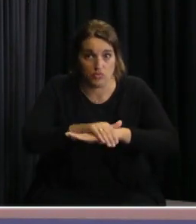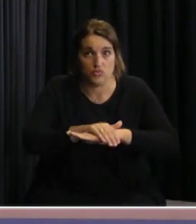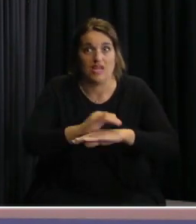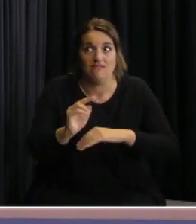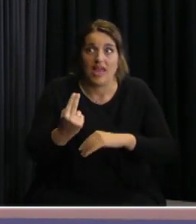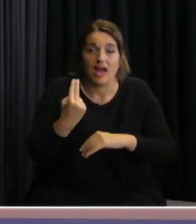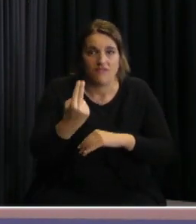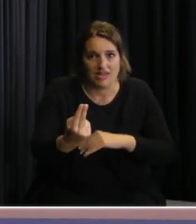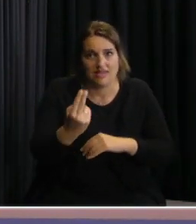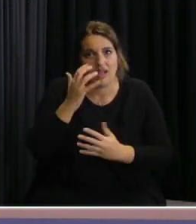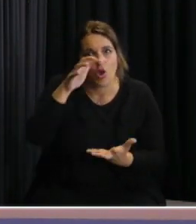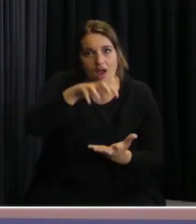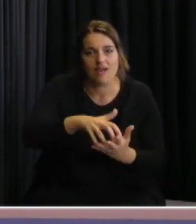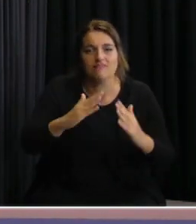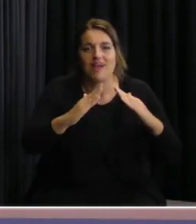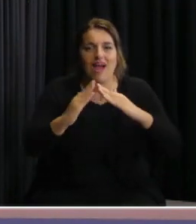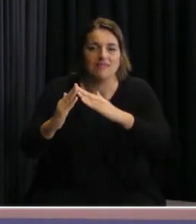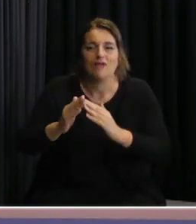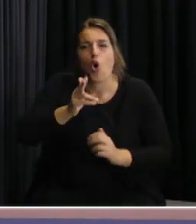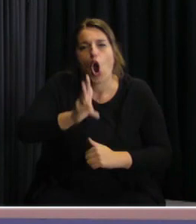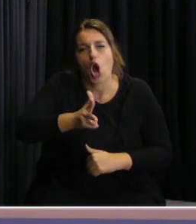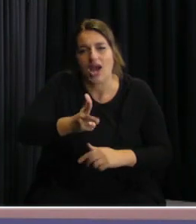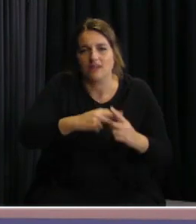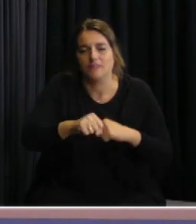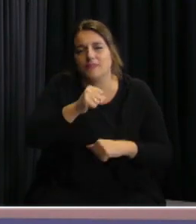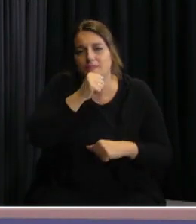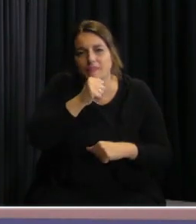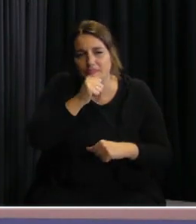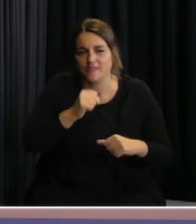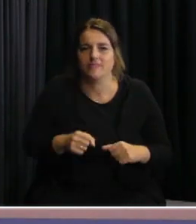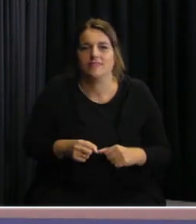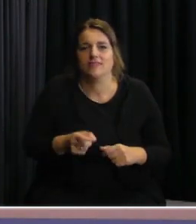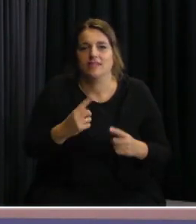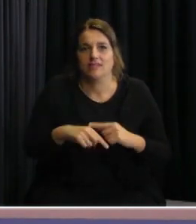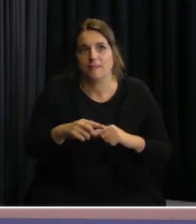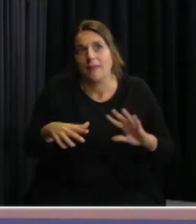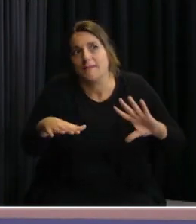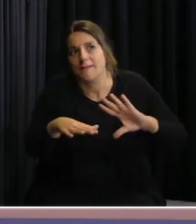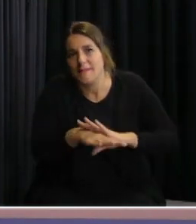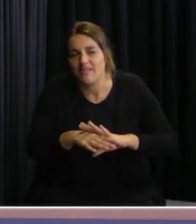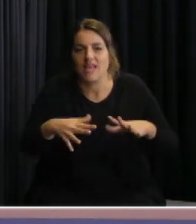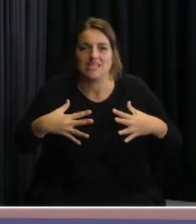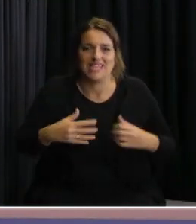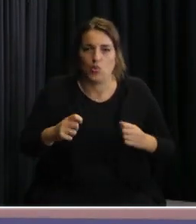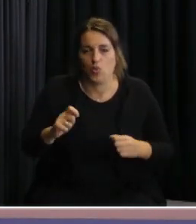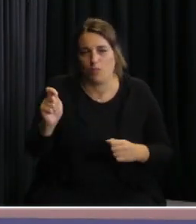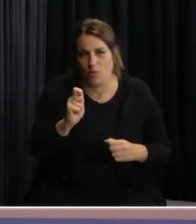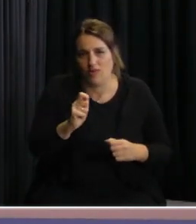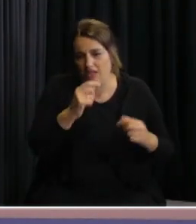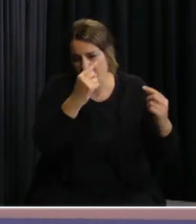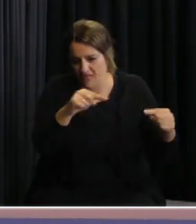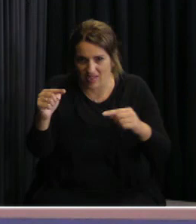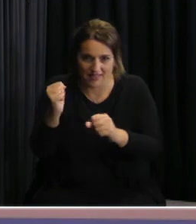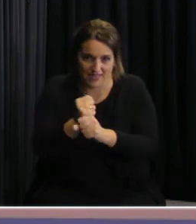los centros para los adultos mayores, la residencia para adultos mayores. El Mides y Salud Pública tienen competencias diferentes, pero